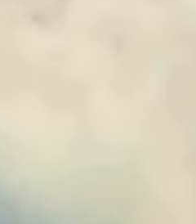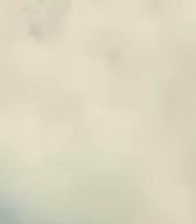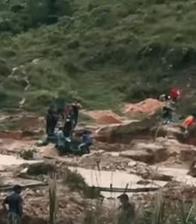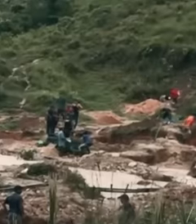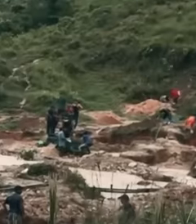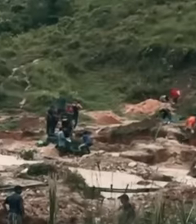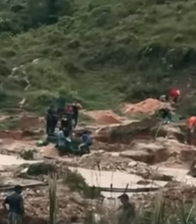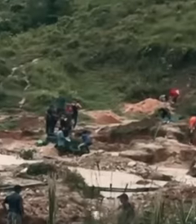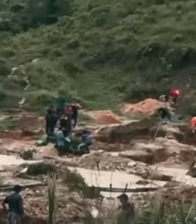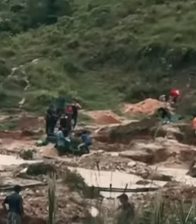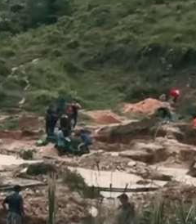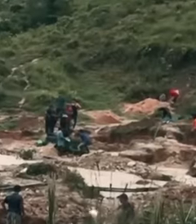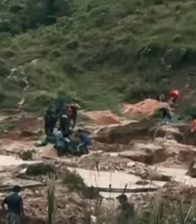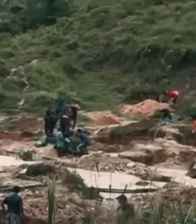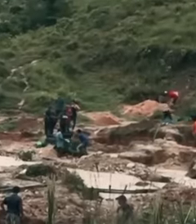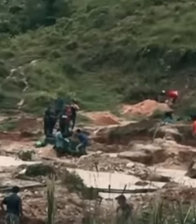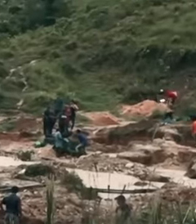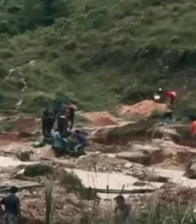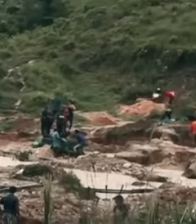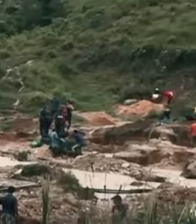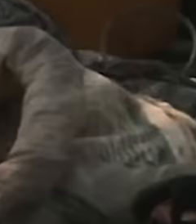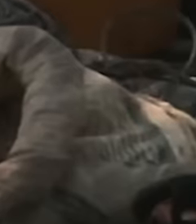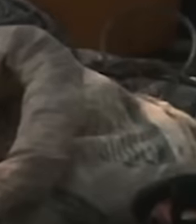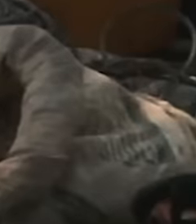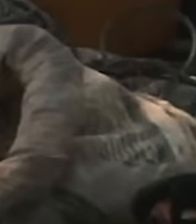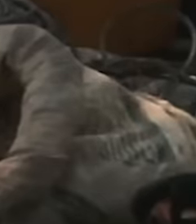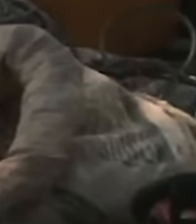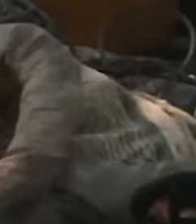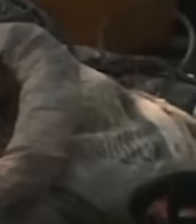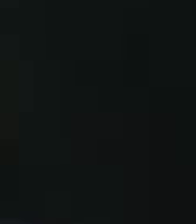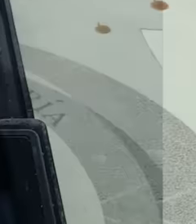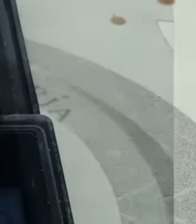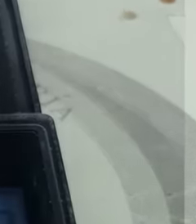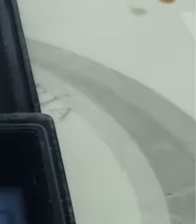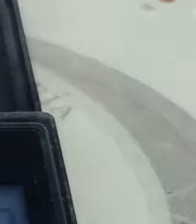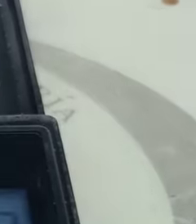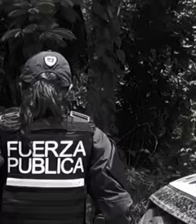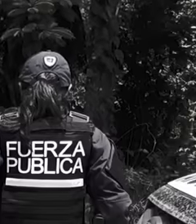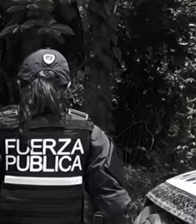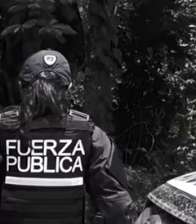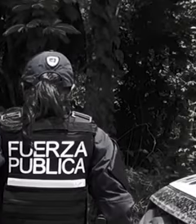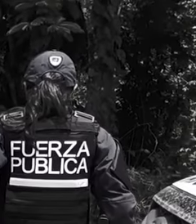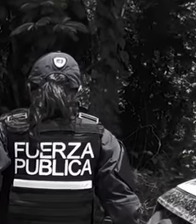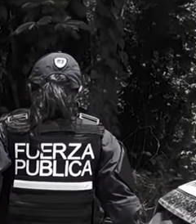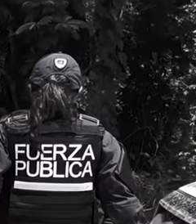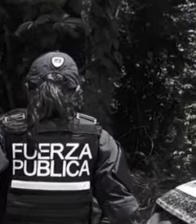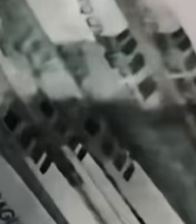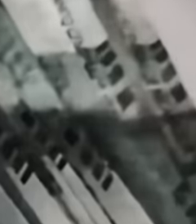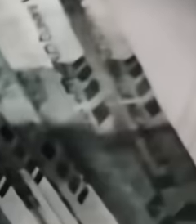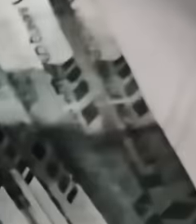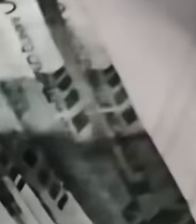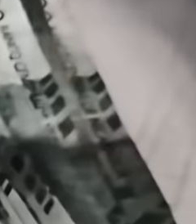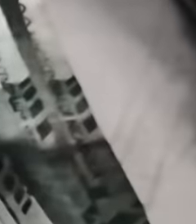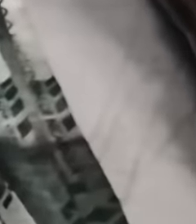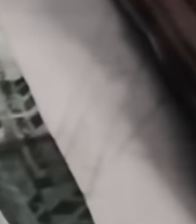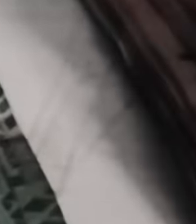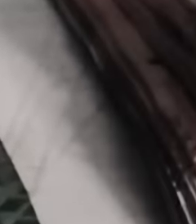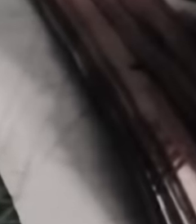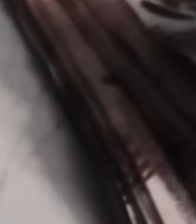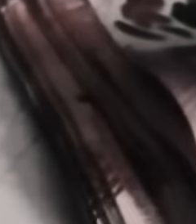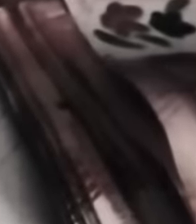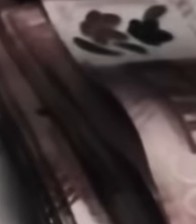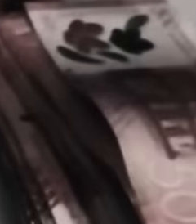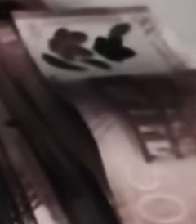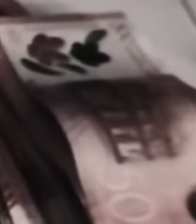con En el caso un suda Cruzitas, el mayor policía se promisó esta semana en Cruzitas. Emite un